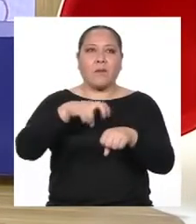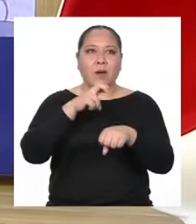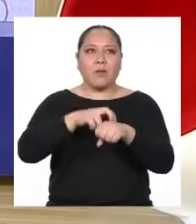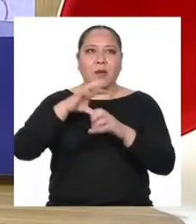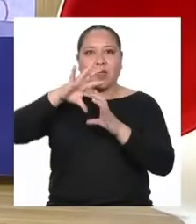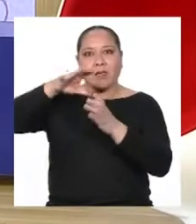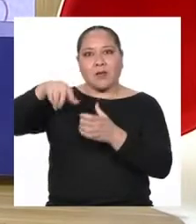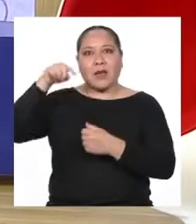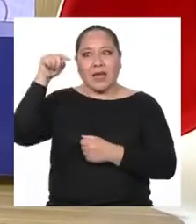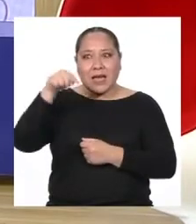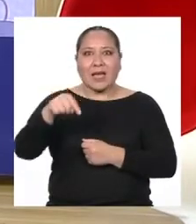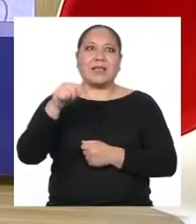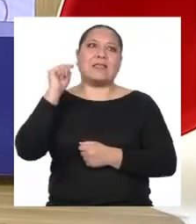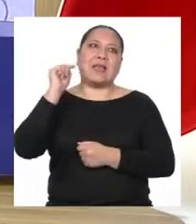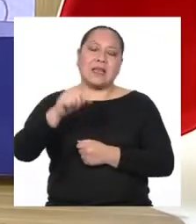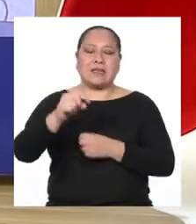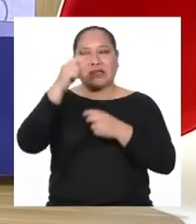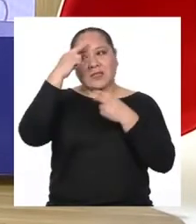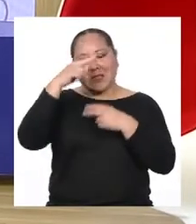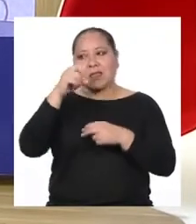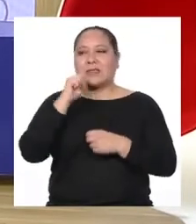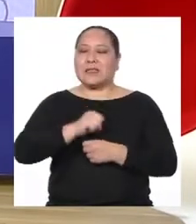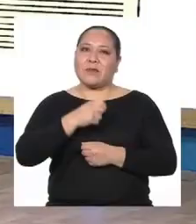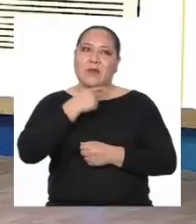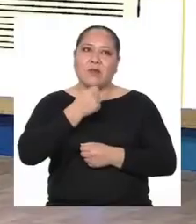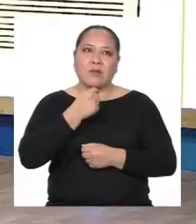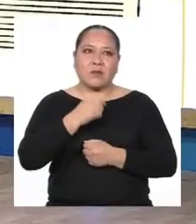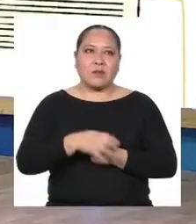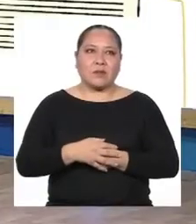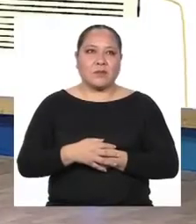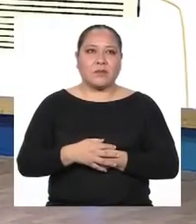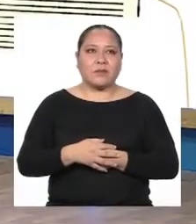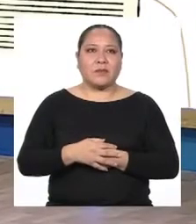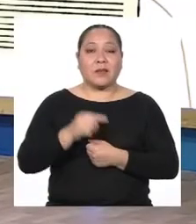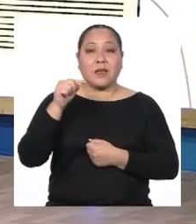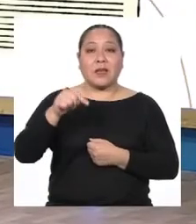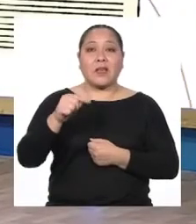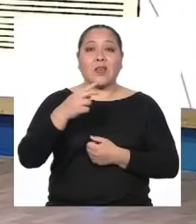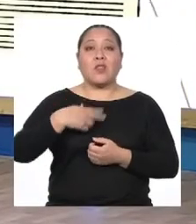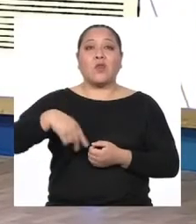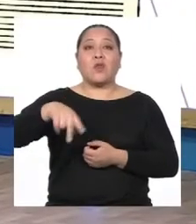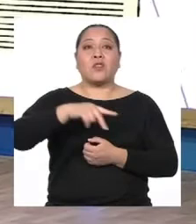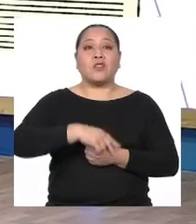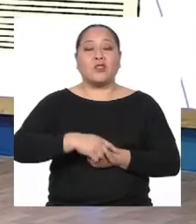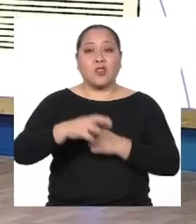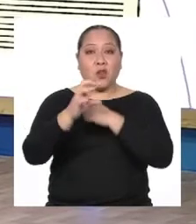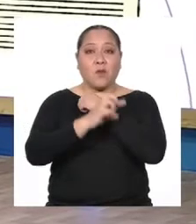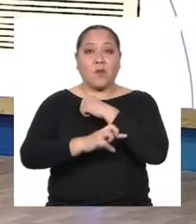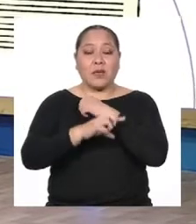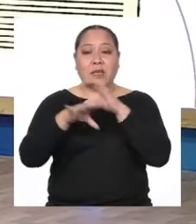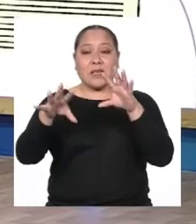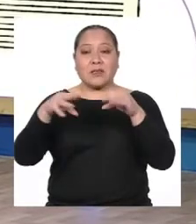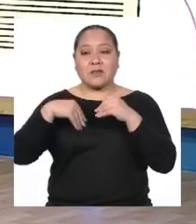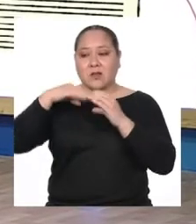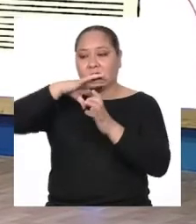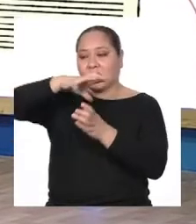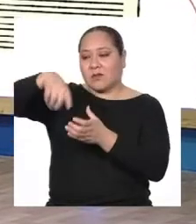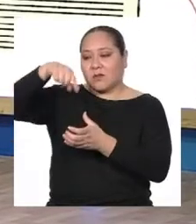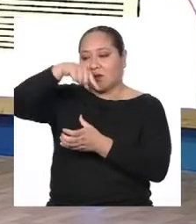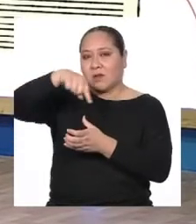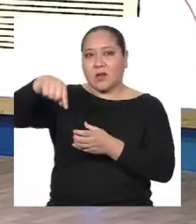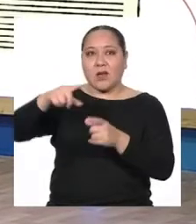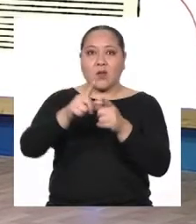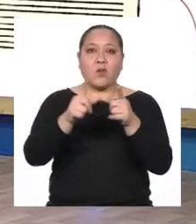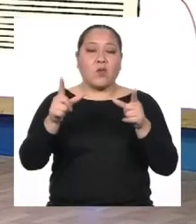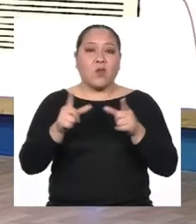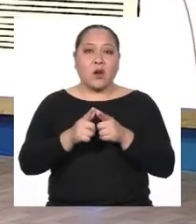¡Esa es! ¡Esta noticia sí me gusta! Nuestro país es reconocido mundialmente como el lugar